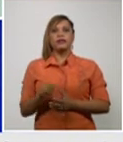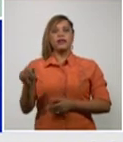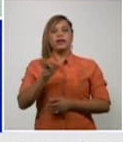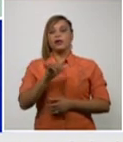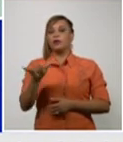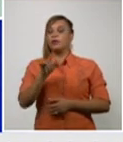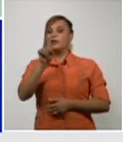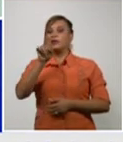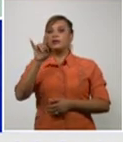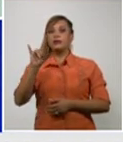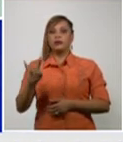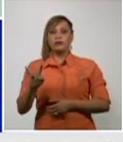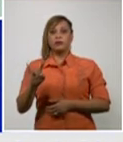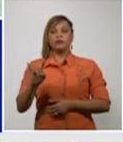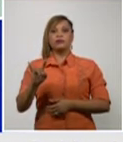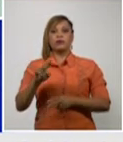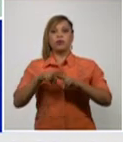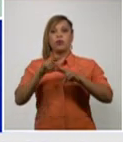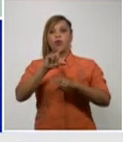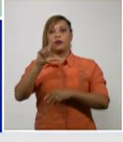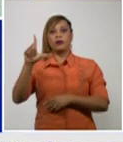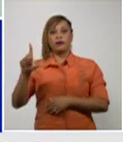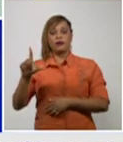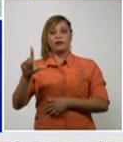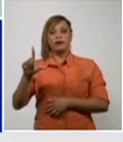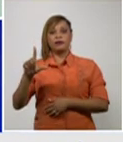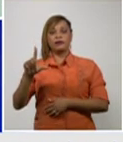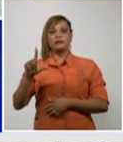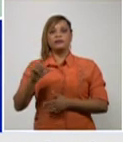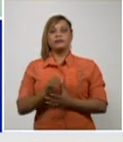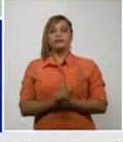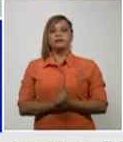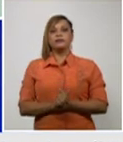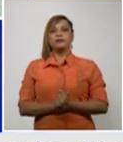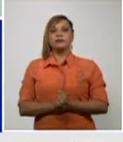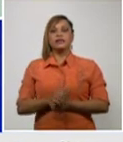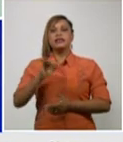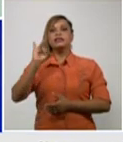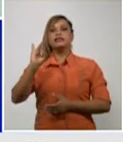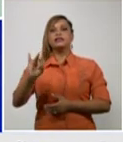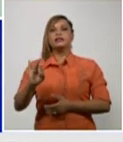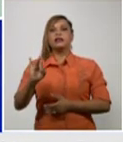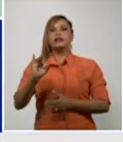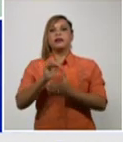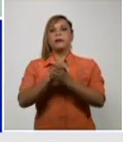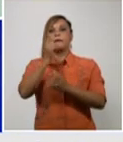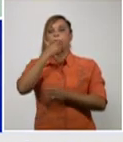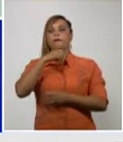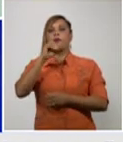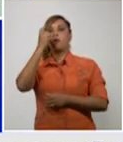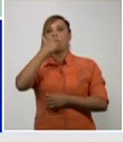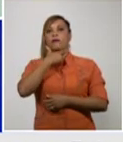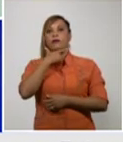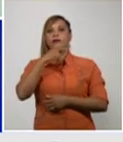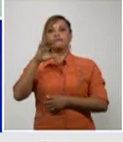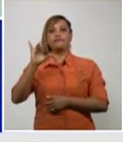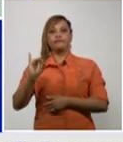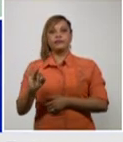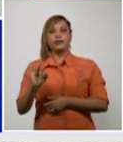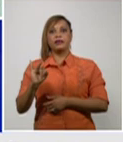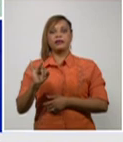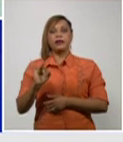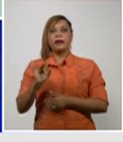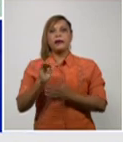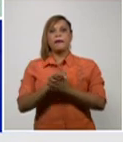19 casos autóctonos 7 del municipio Moa 5 del municipio Mayarí